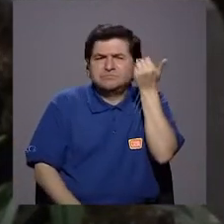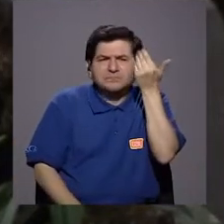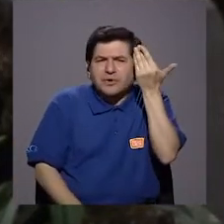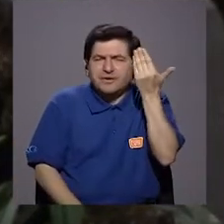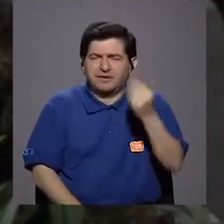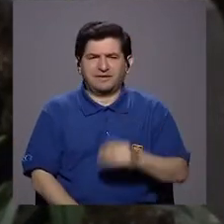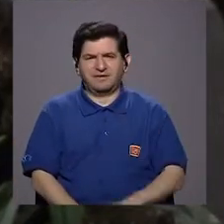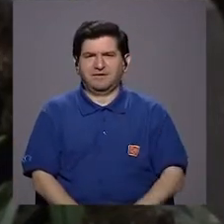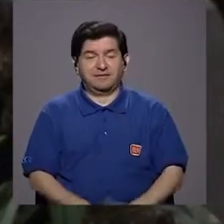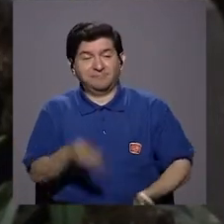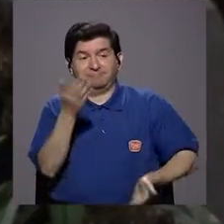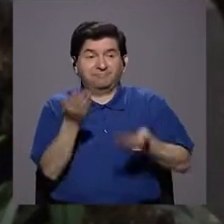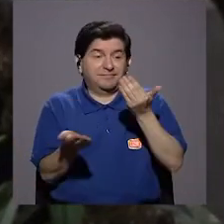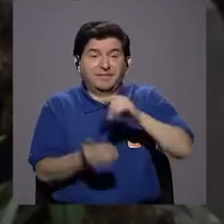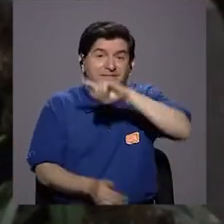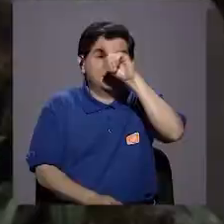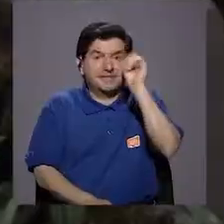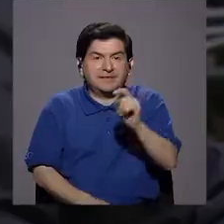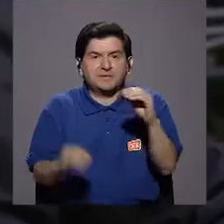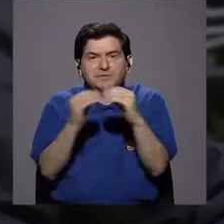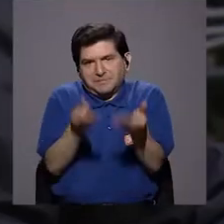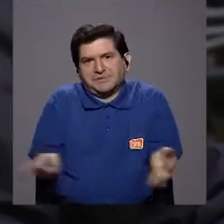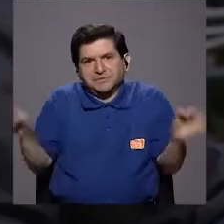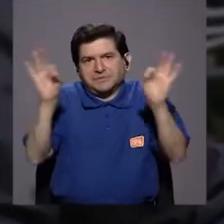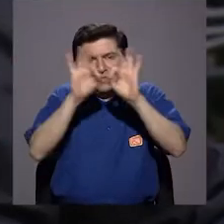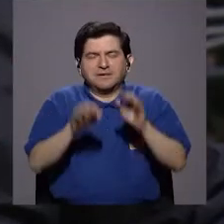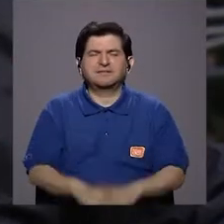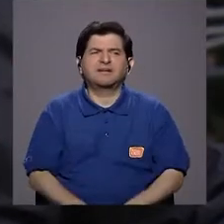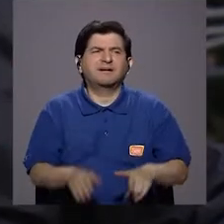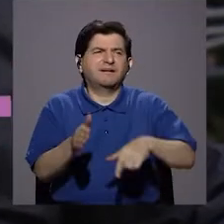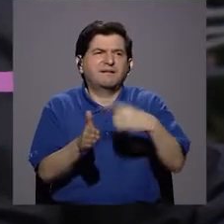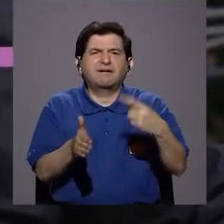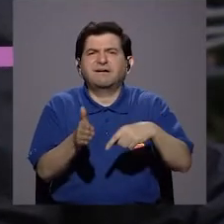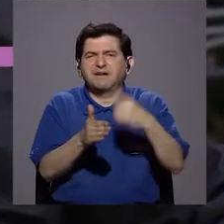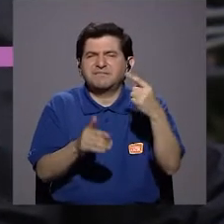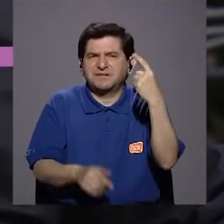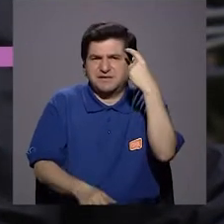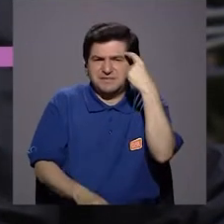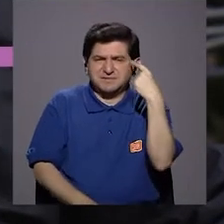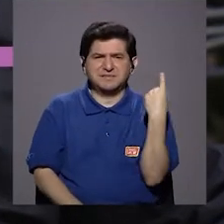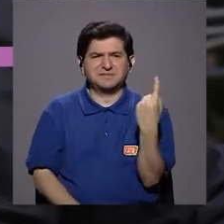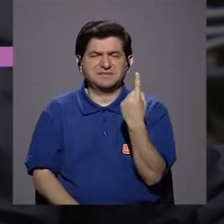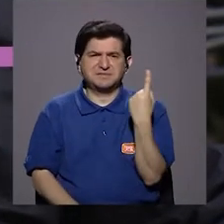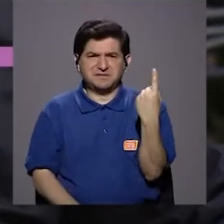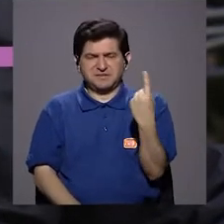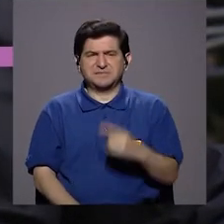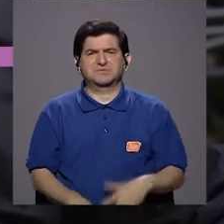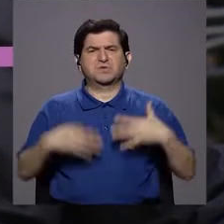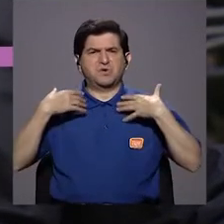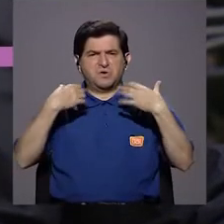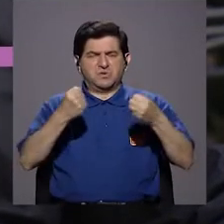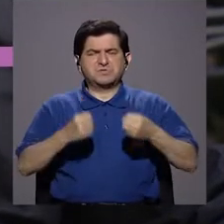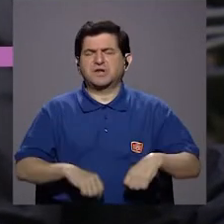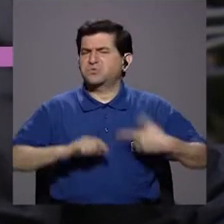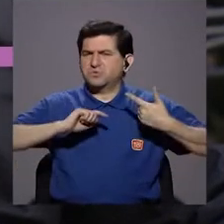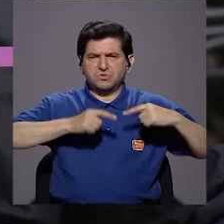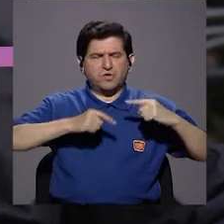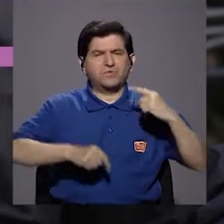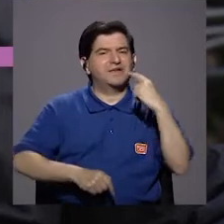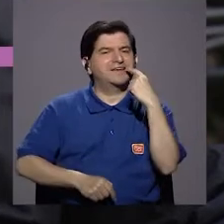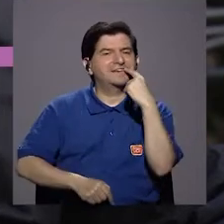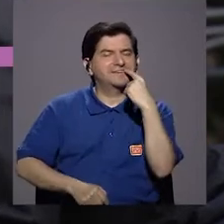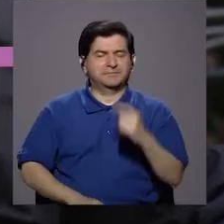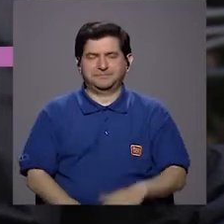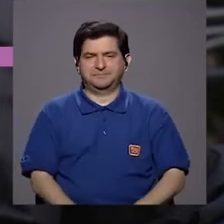¿verdad? Es como la pregunta. Sí, mira, muchas veces pensamos que nada más salud es cuando no nos está doliendo